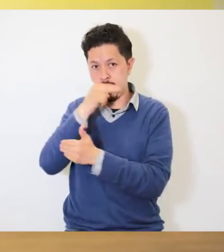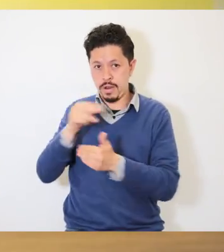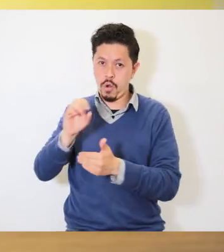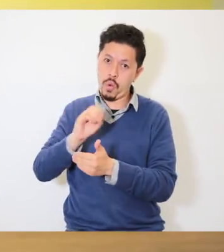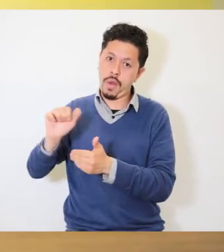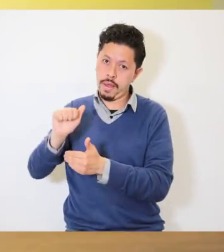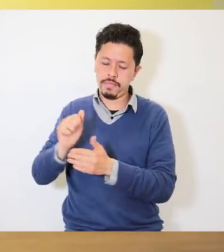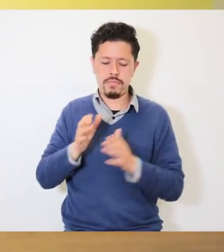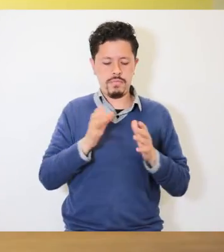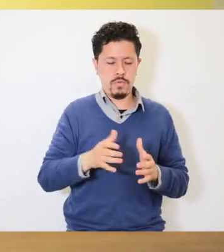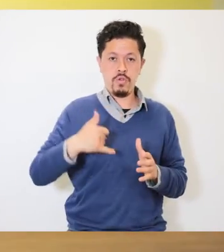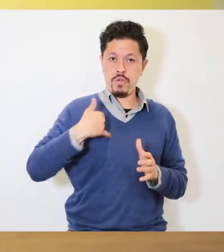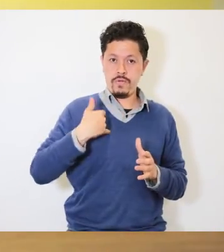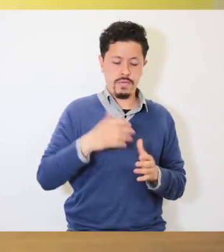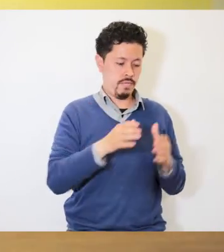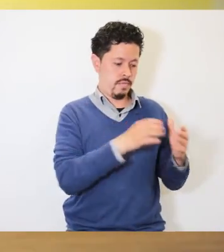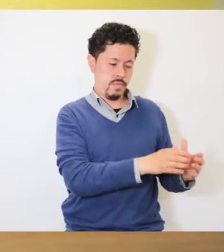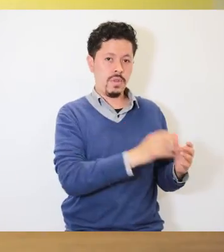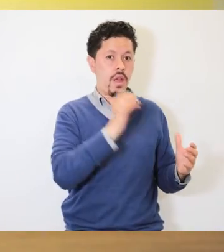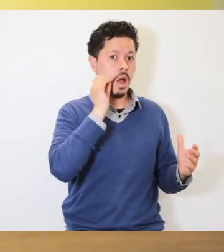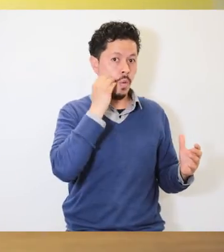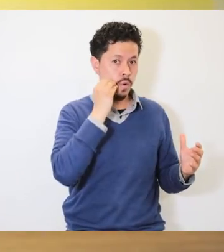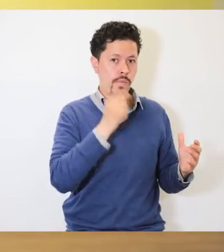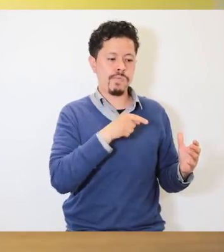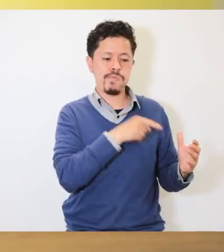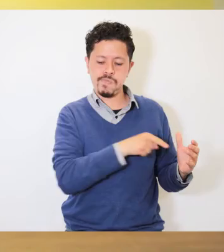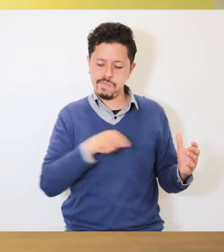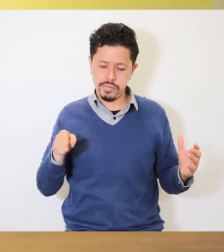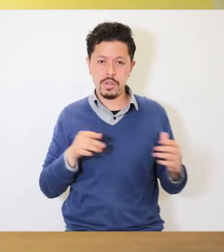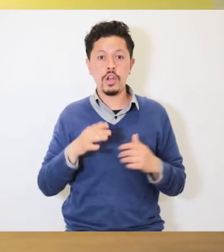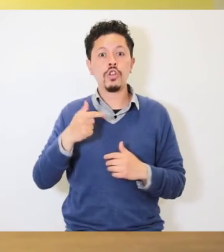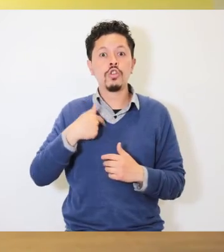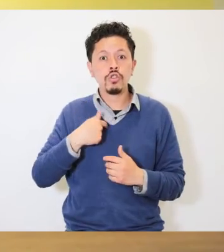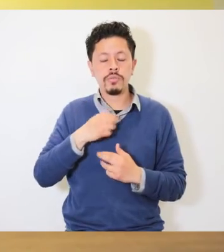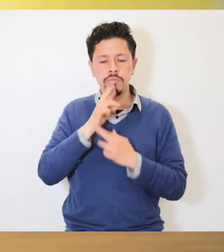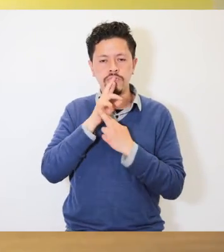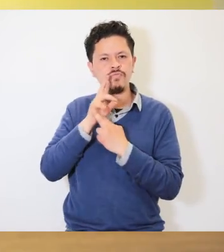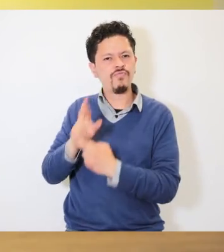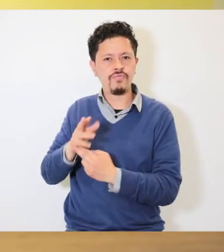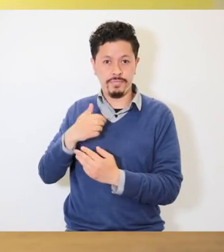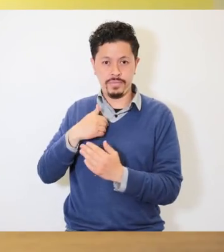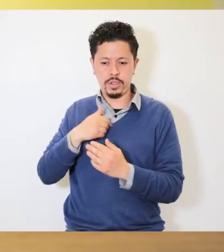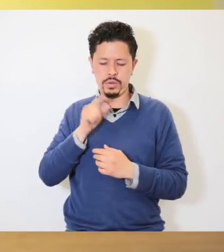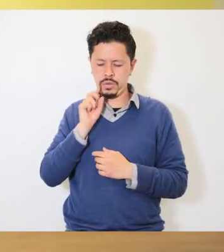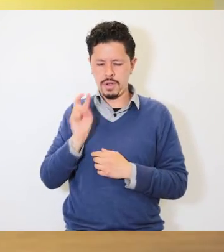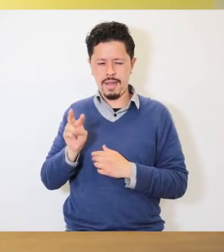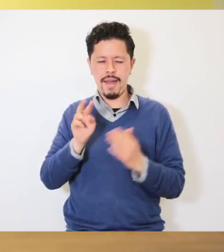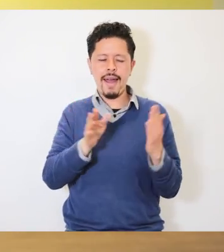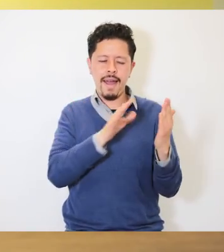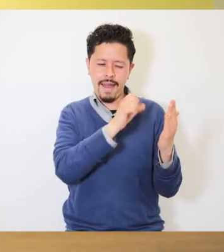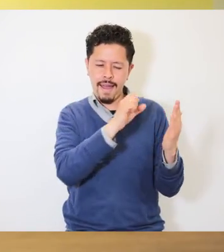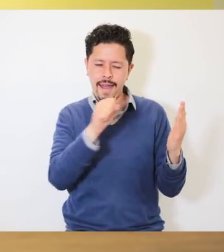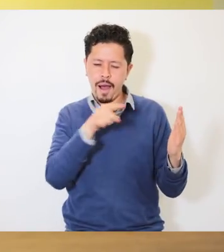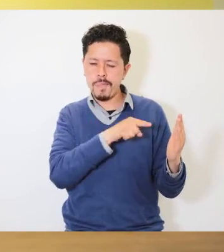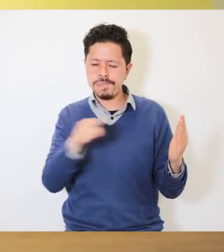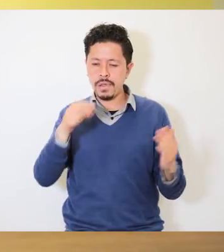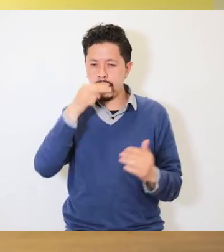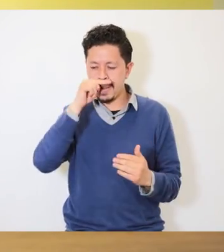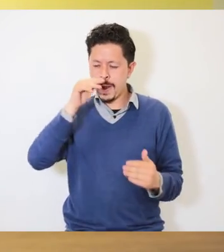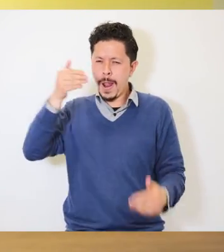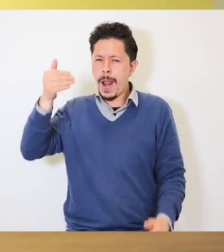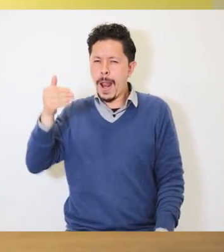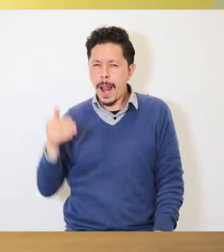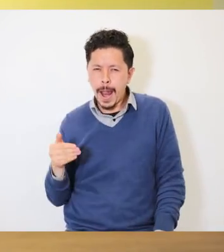niños y niñas, jóvenes y abuelos. En este caso yo voy a registrar que los niños y niñas son más